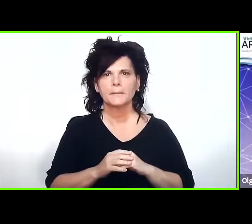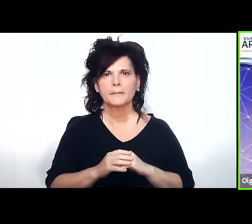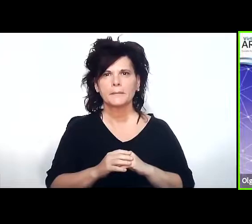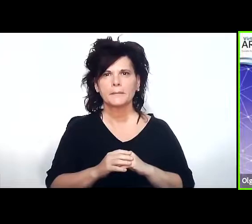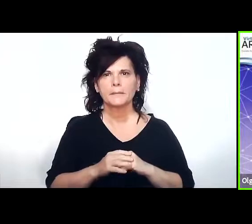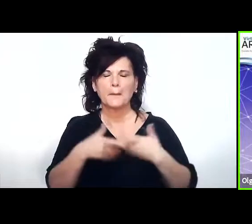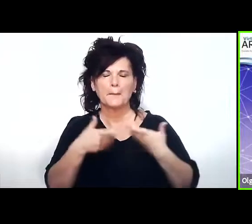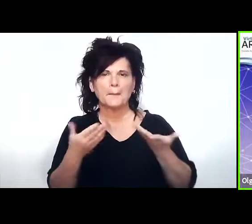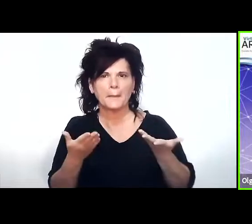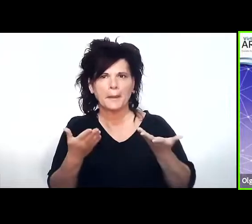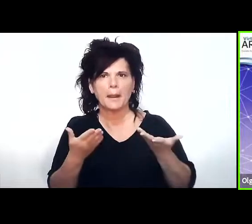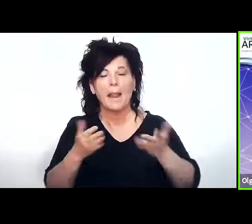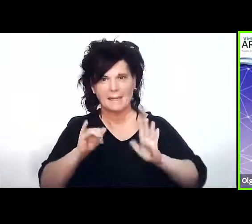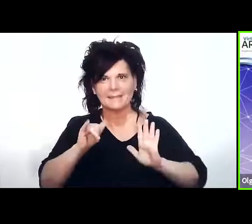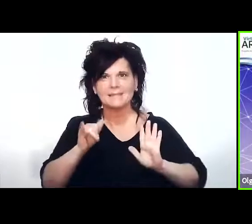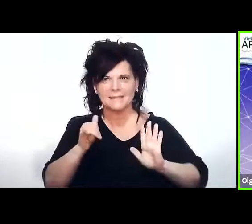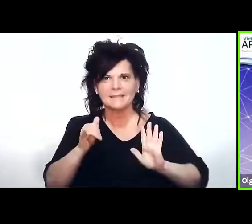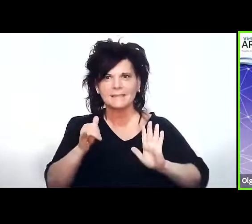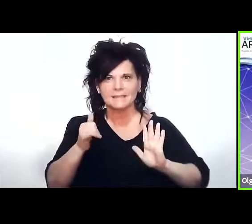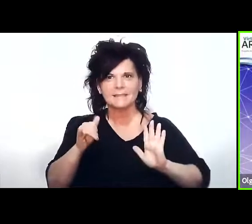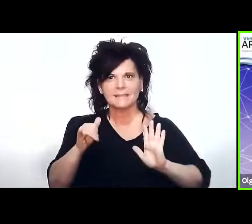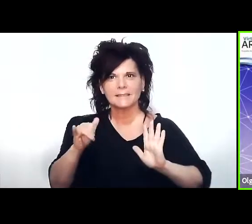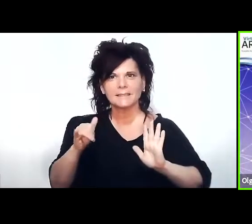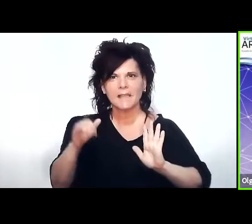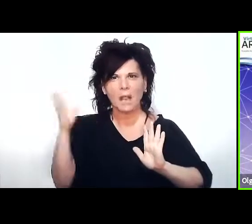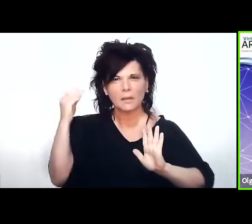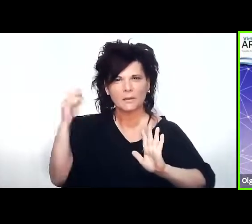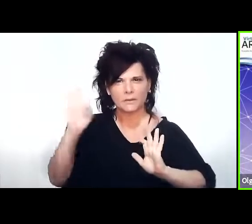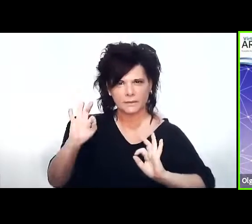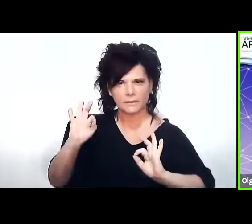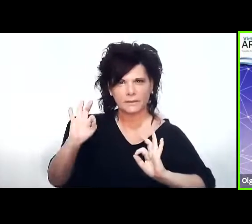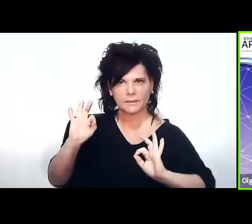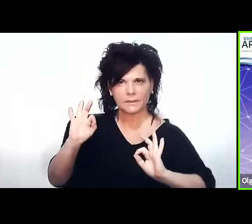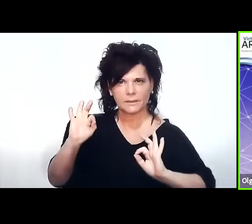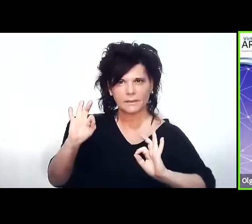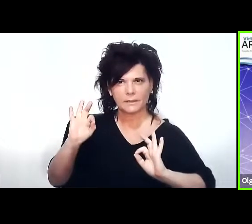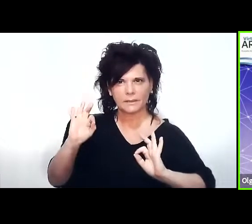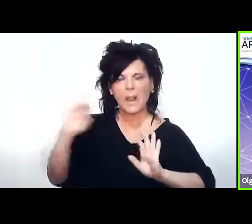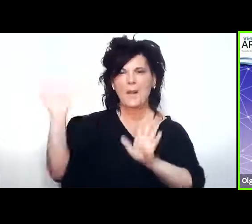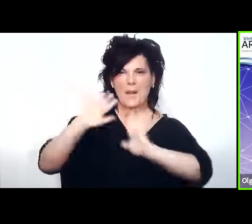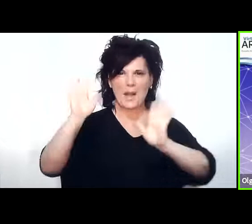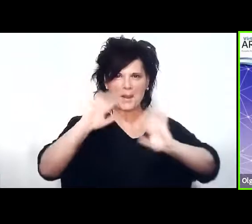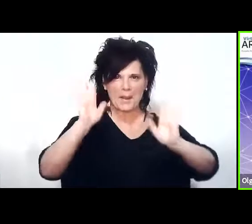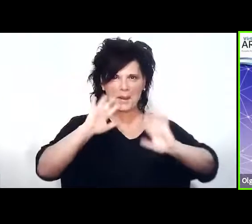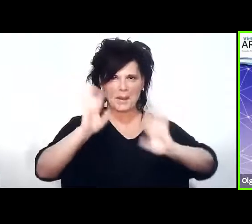bueno ahí está ¿la escuchás? hola